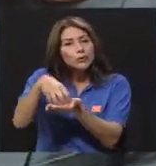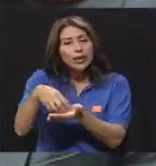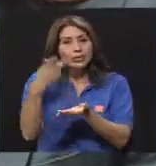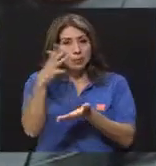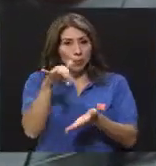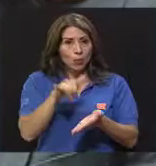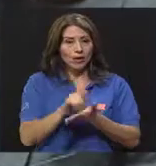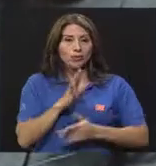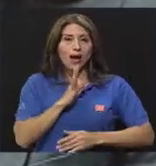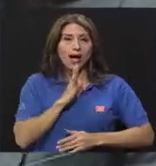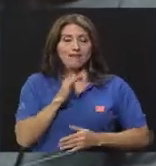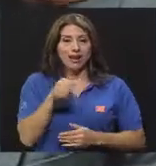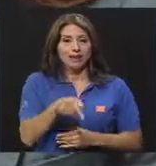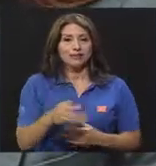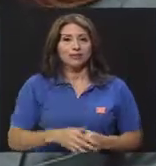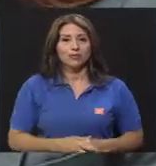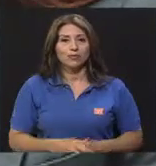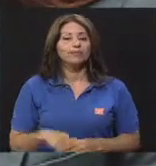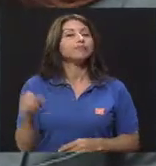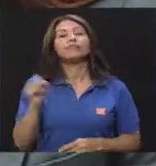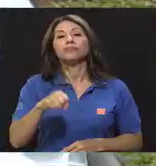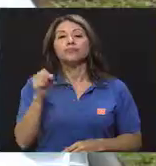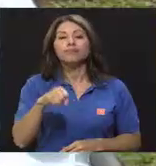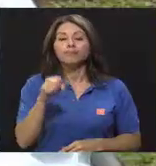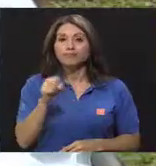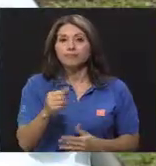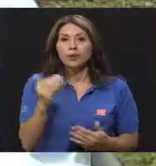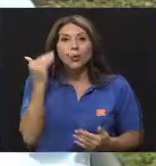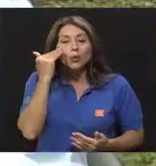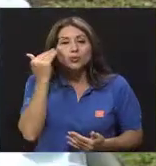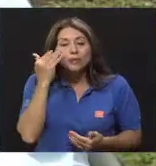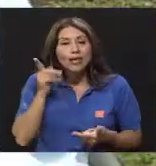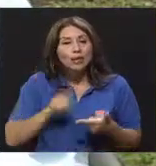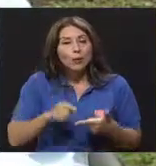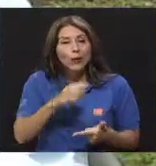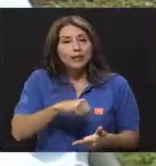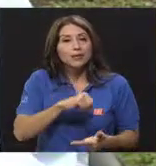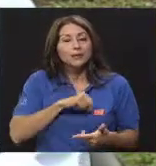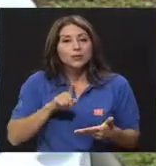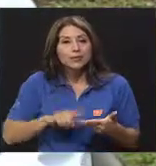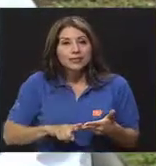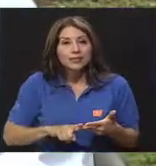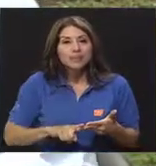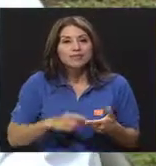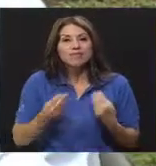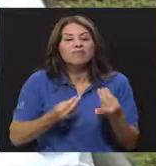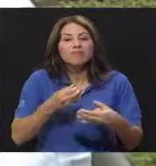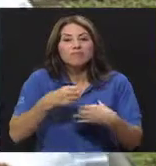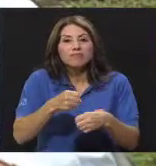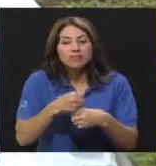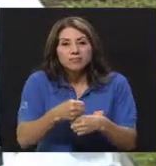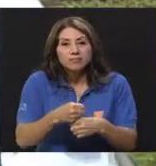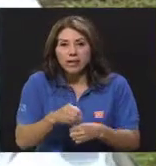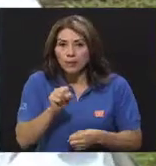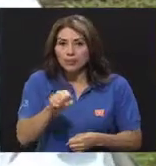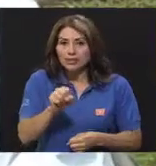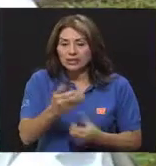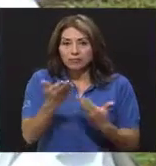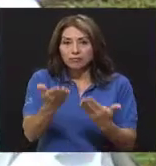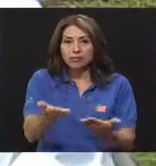y abordar este tema este día. Claro, los conocimientos, las actitudes, las prácticas existen, pero cómo